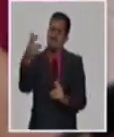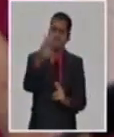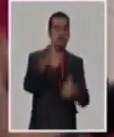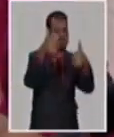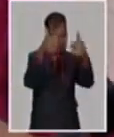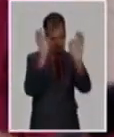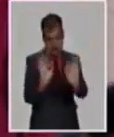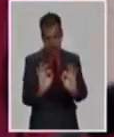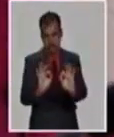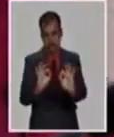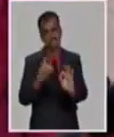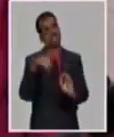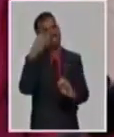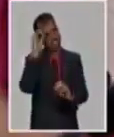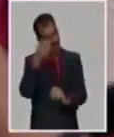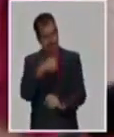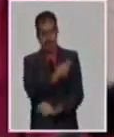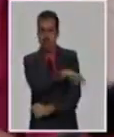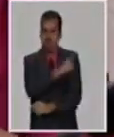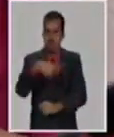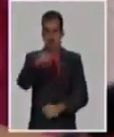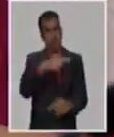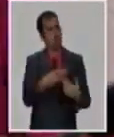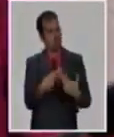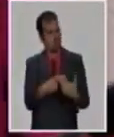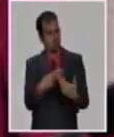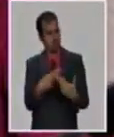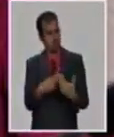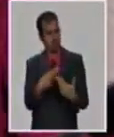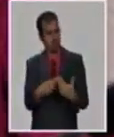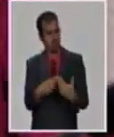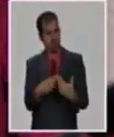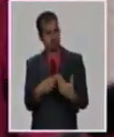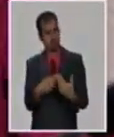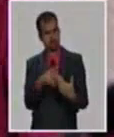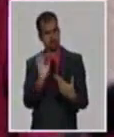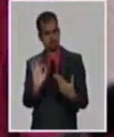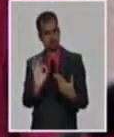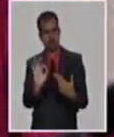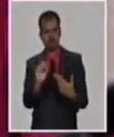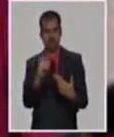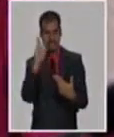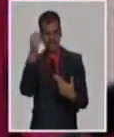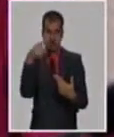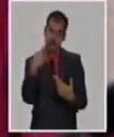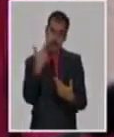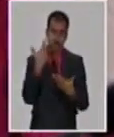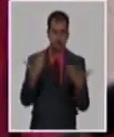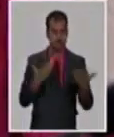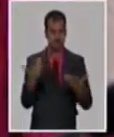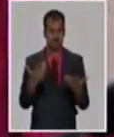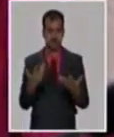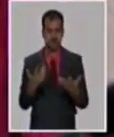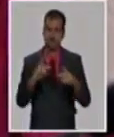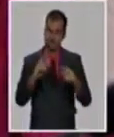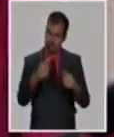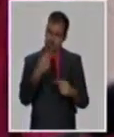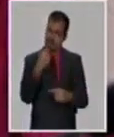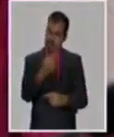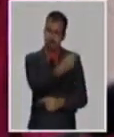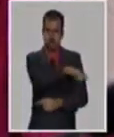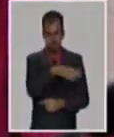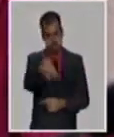sé que nuestro pueblo tiene una confianza absoluta, pero quiero terminar, si me permite, mi intervención, ratificando a nuestro pueblo,